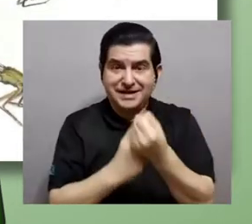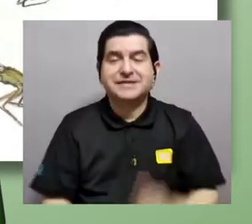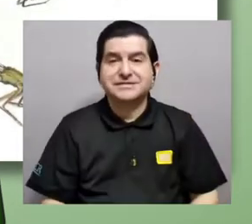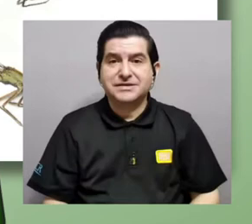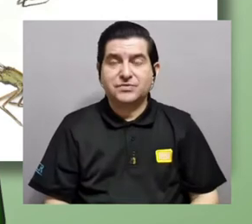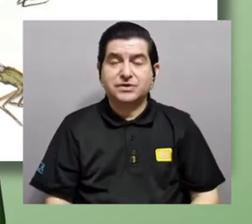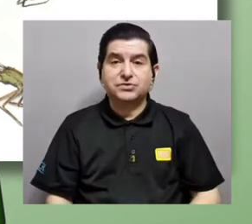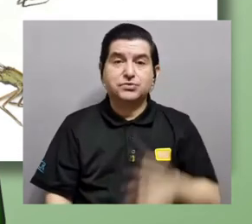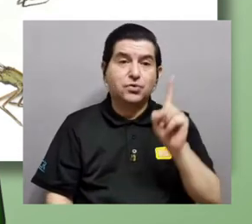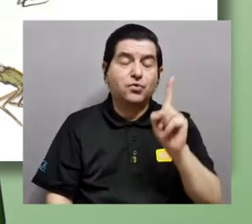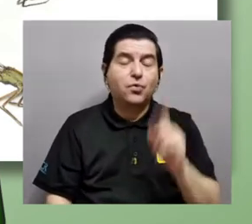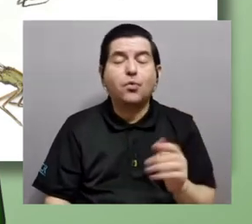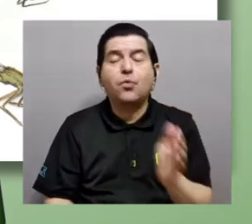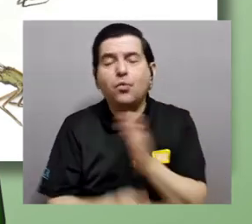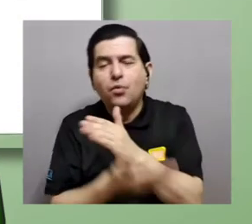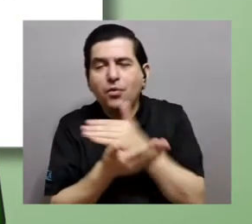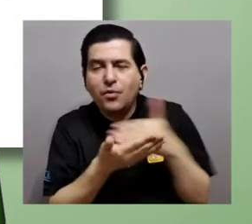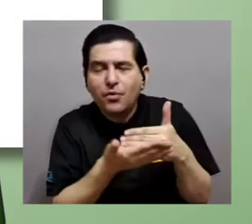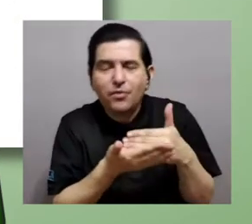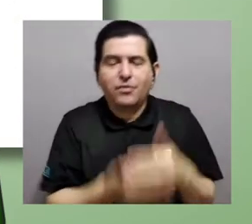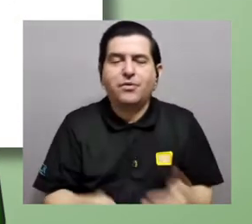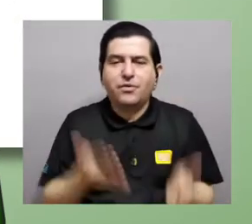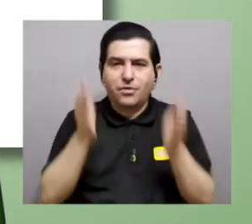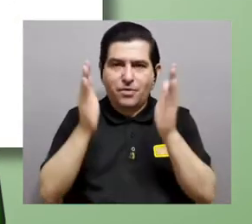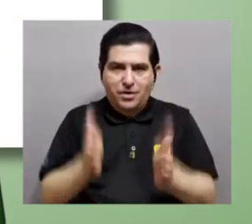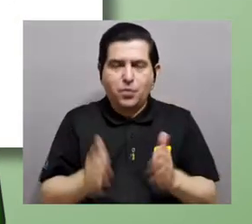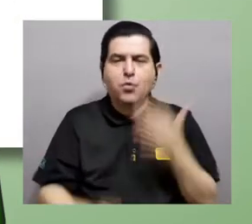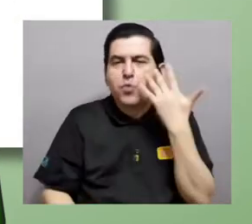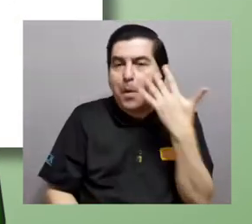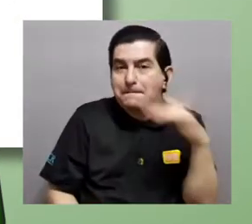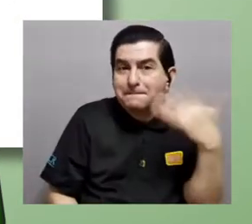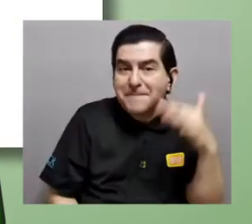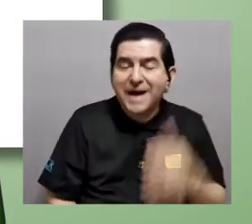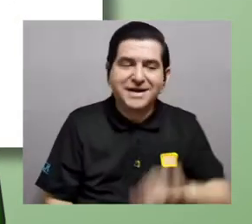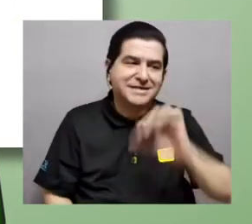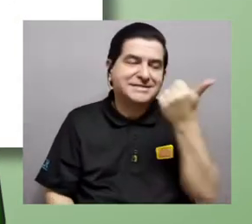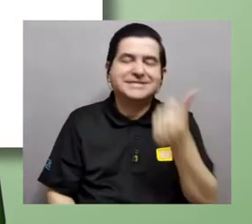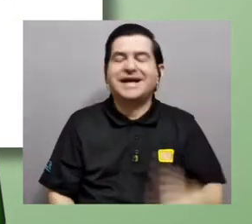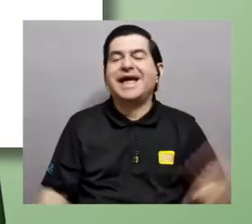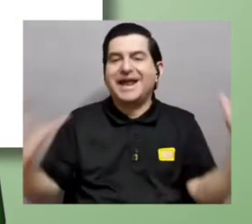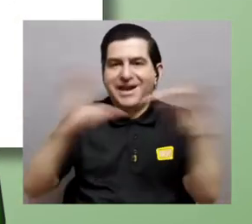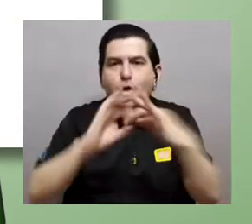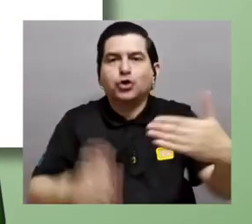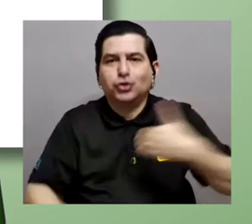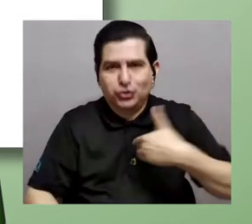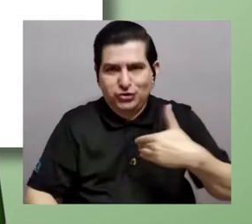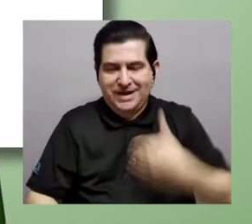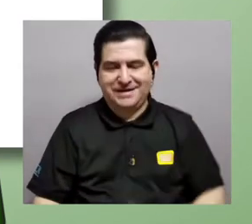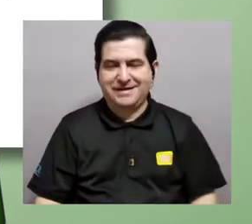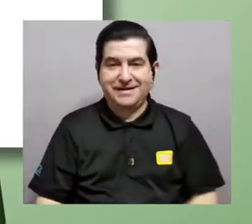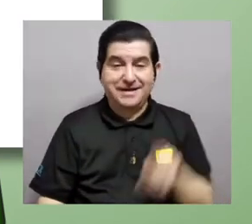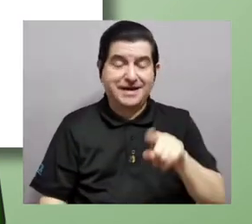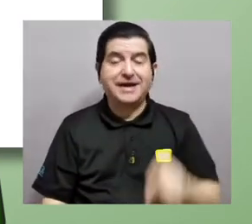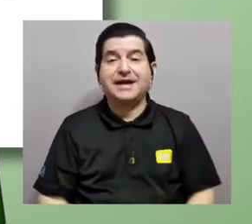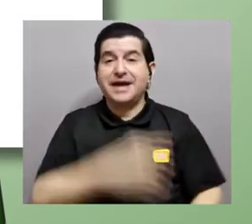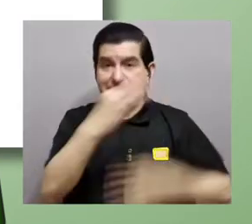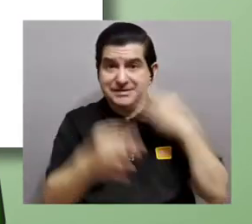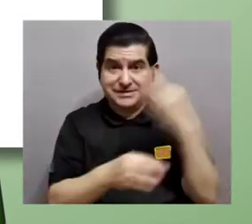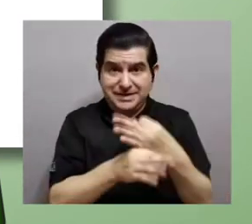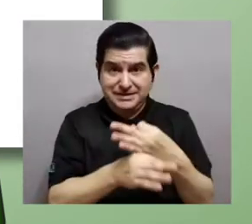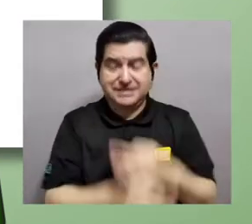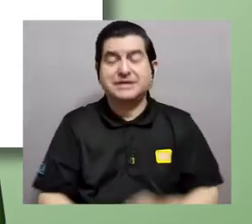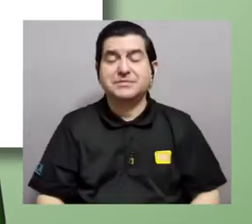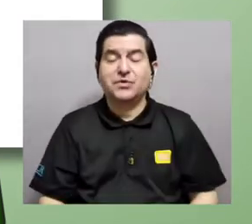cuando algunos individuos de un sexo tienen la apariencia del sexo opuesto. En esta especie, llamada Ischnera